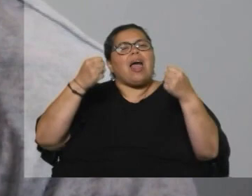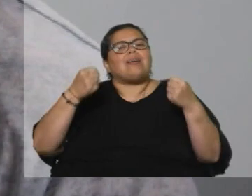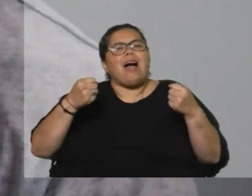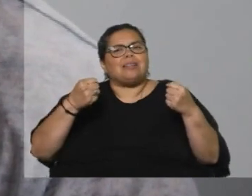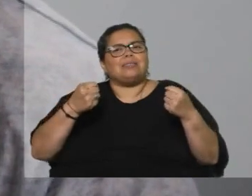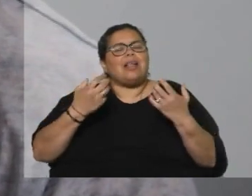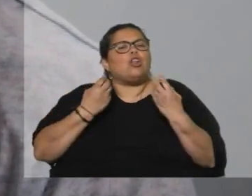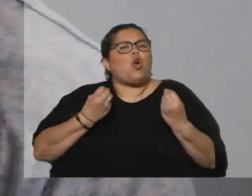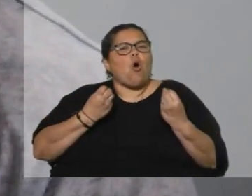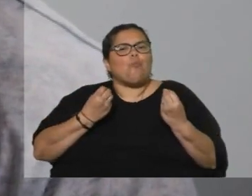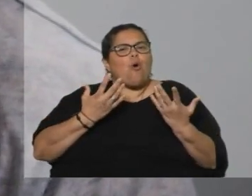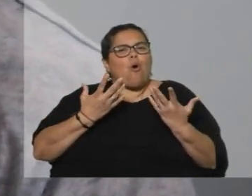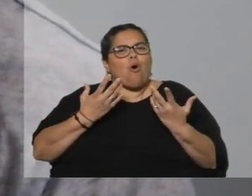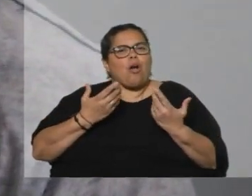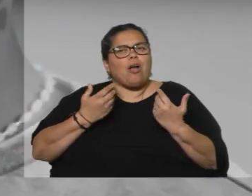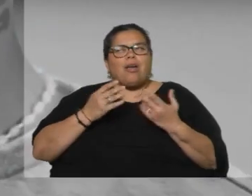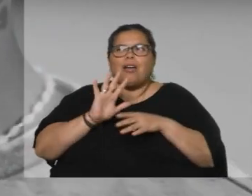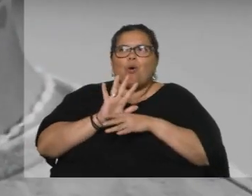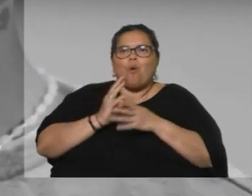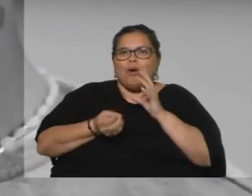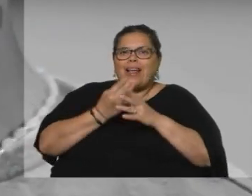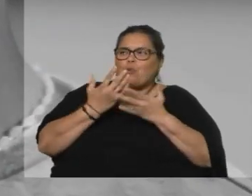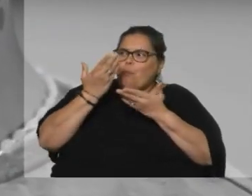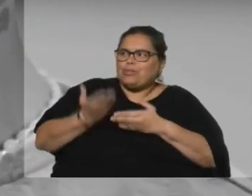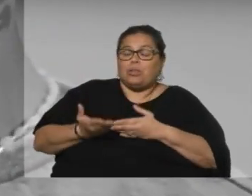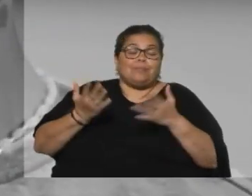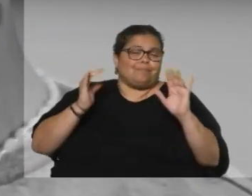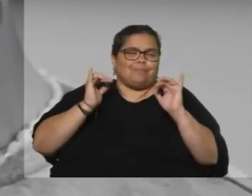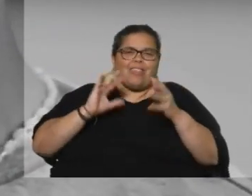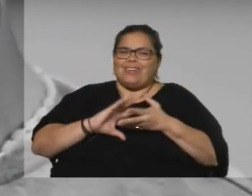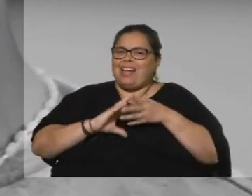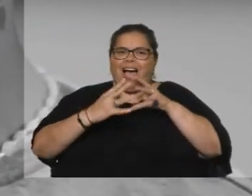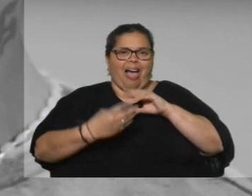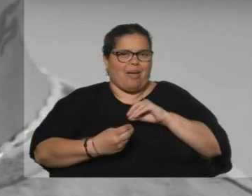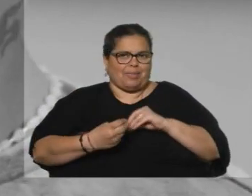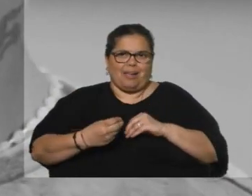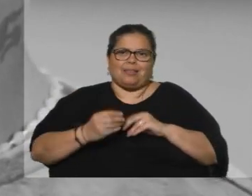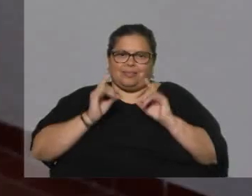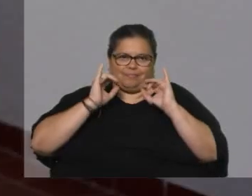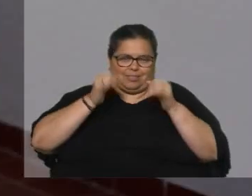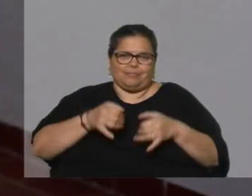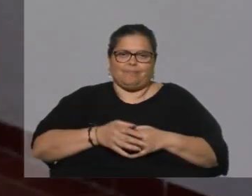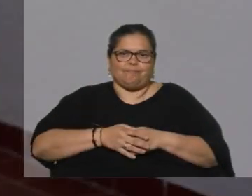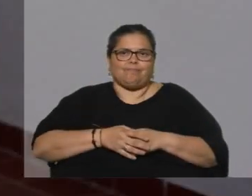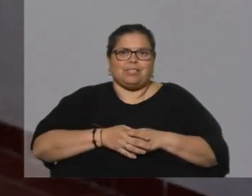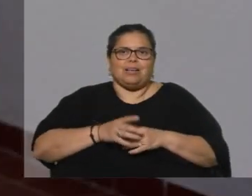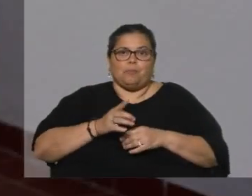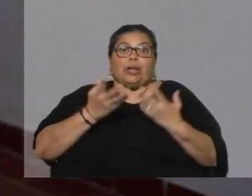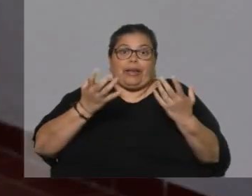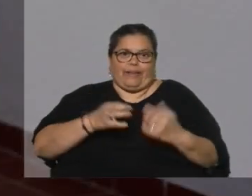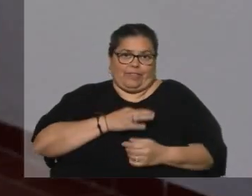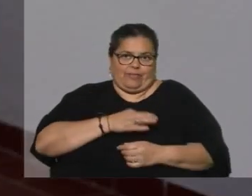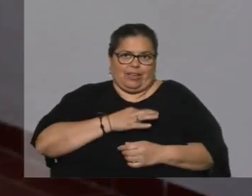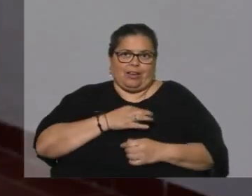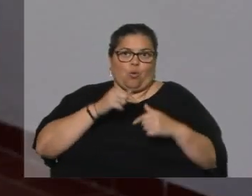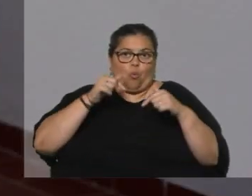Tenés que adaptar al sistema, sí. Tenés que hacer lo que no querés hacer por el simple hecho de querer vivir, ¿no? Cuando pisé esta